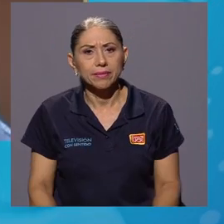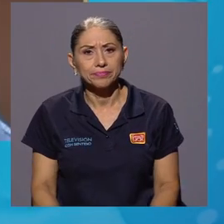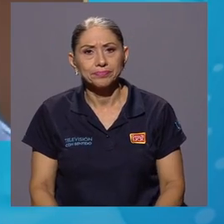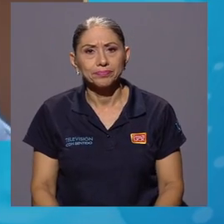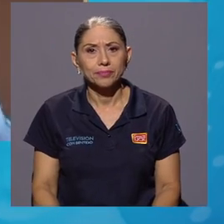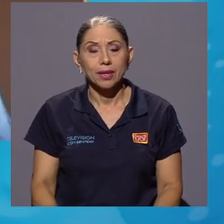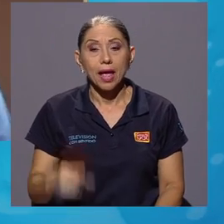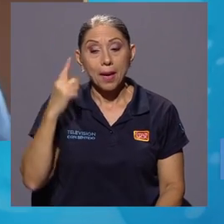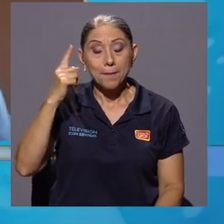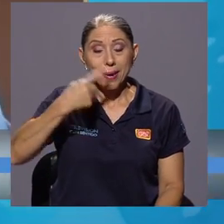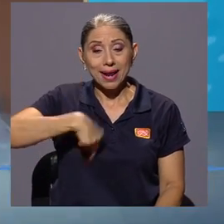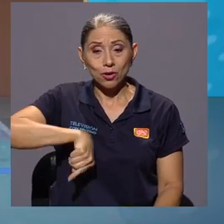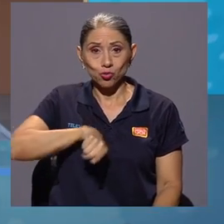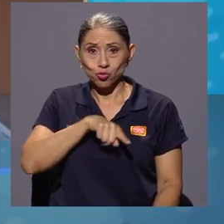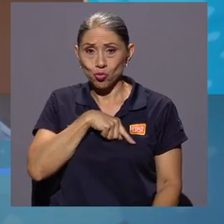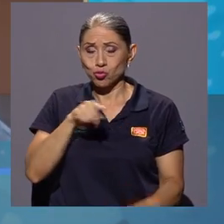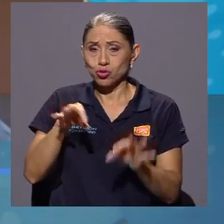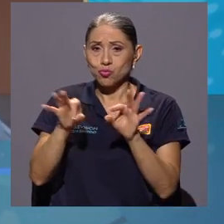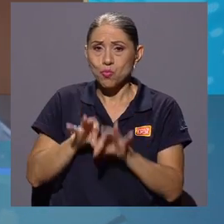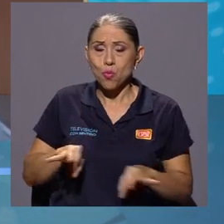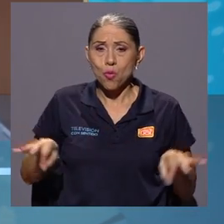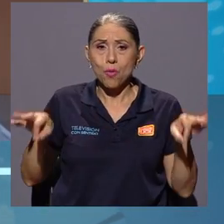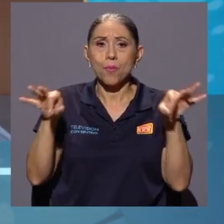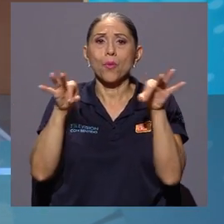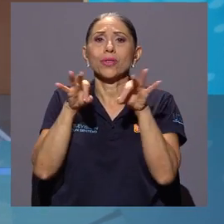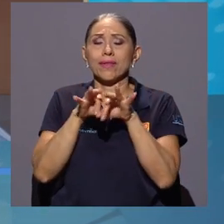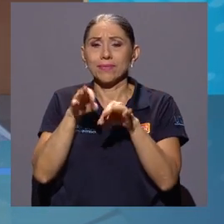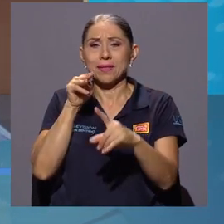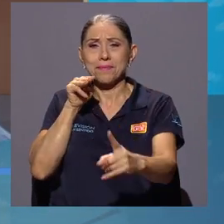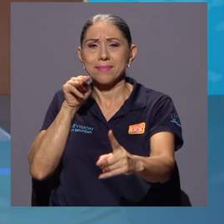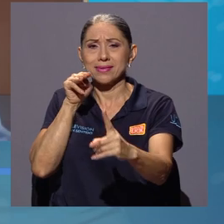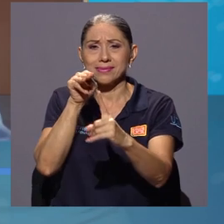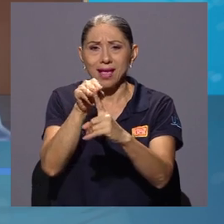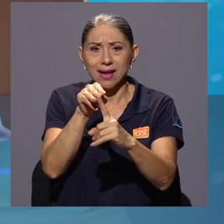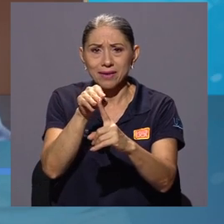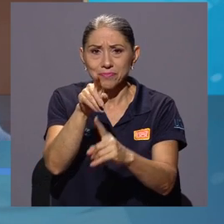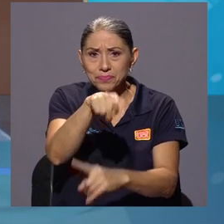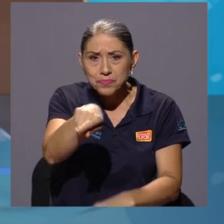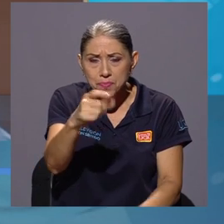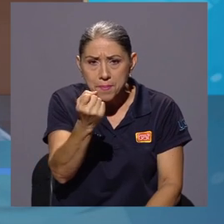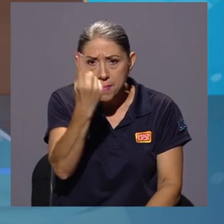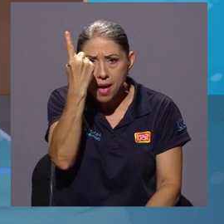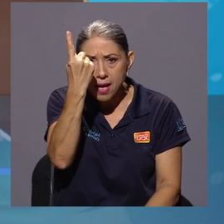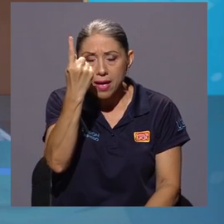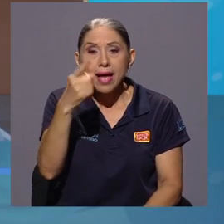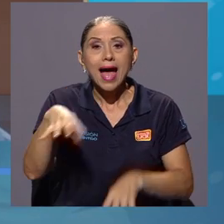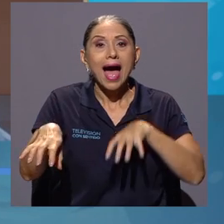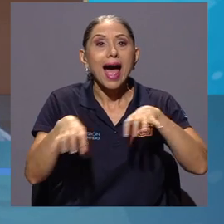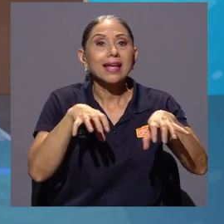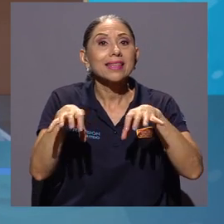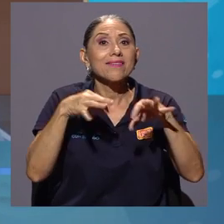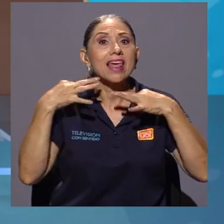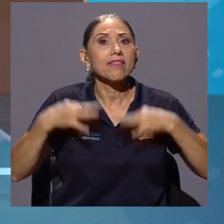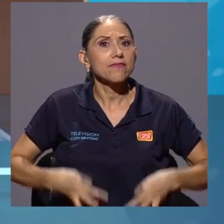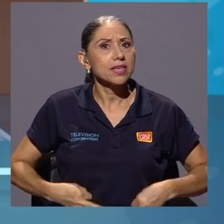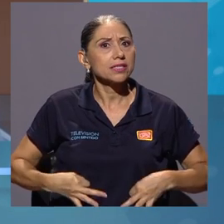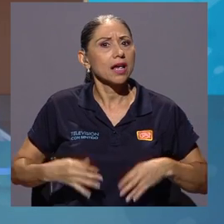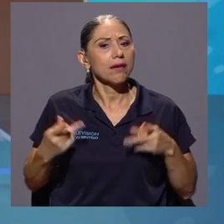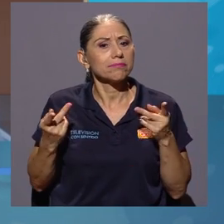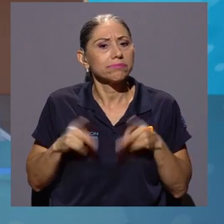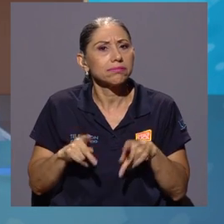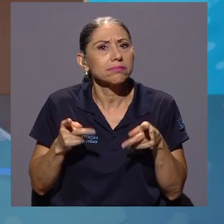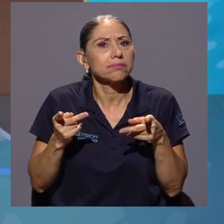Para nosotros en el CIMO es muy importante el mensaje claro de que la actividad física habitual